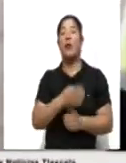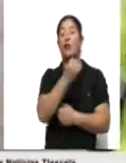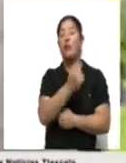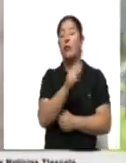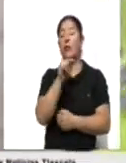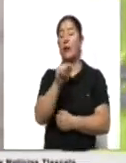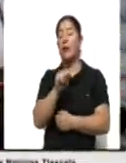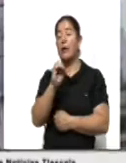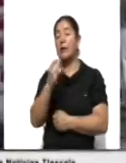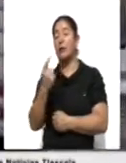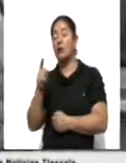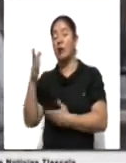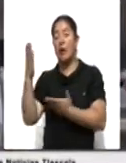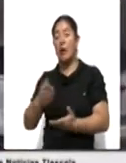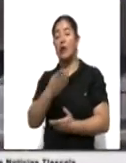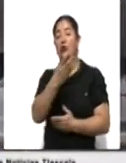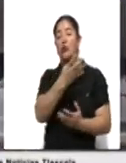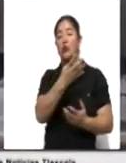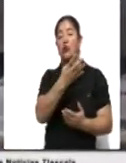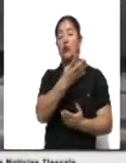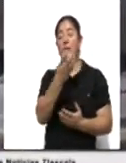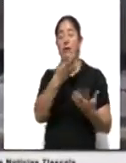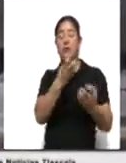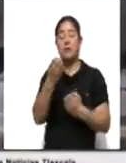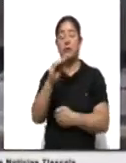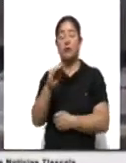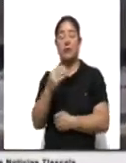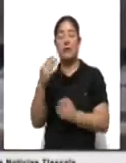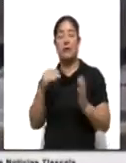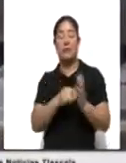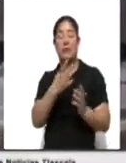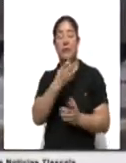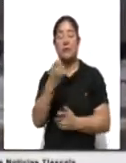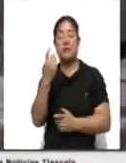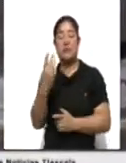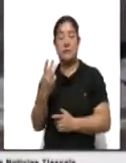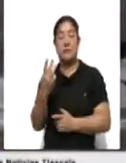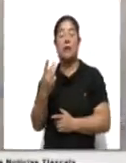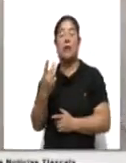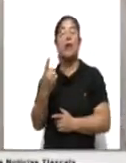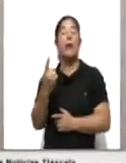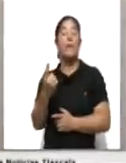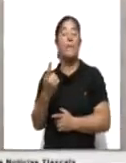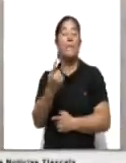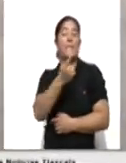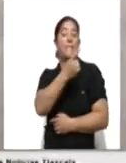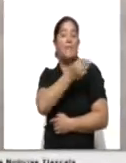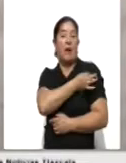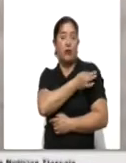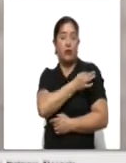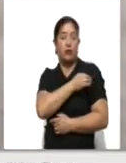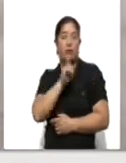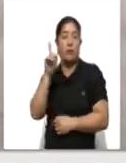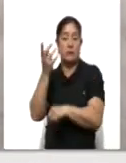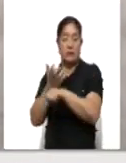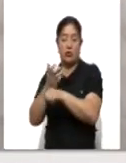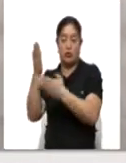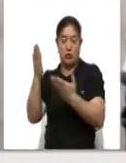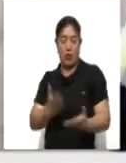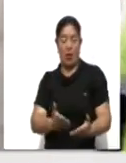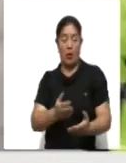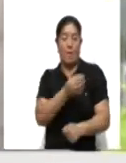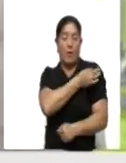México 290.330 vacunas anticovid de la farmacéutica Pfizer-BioNTech procedentes de Cincinnati, Estados Unidos.